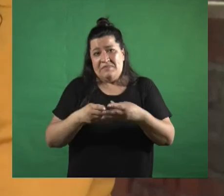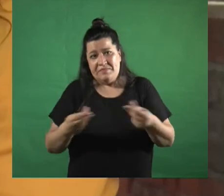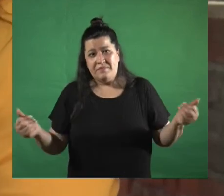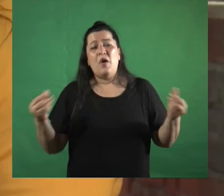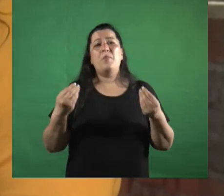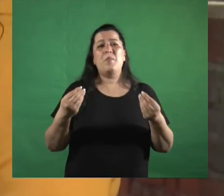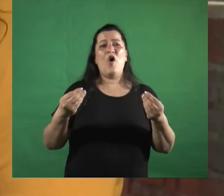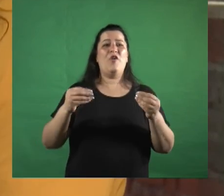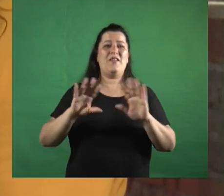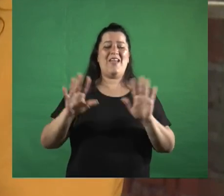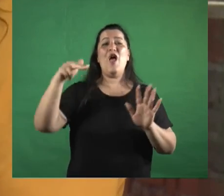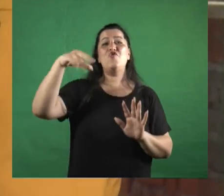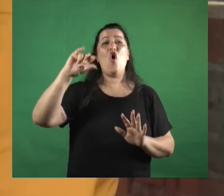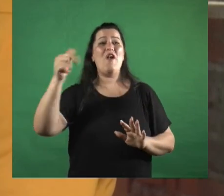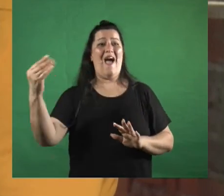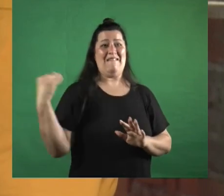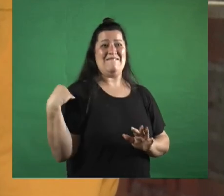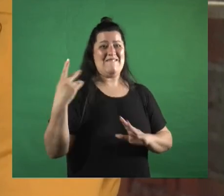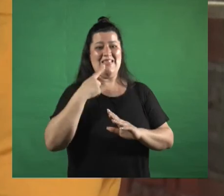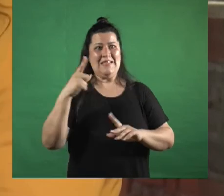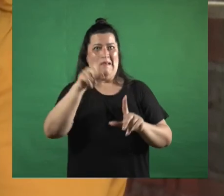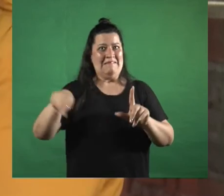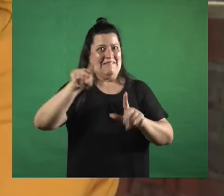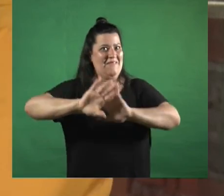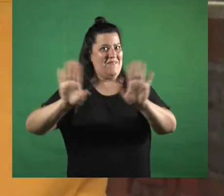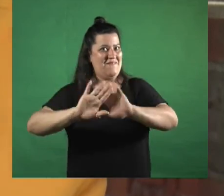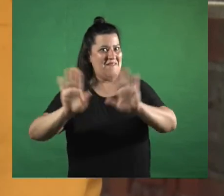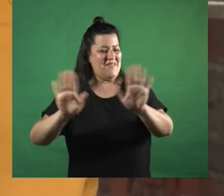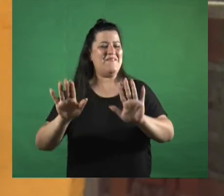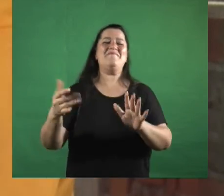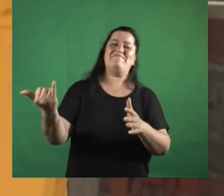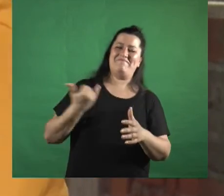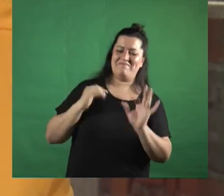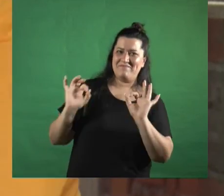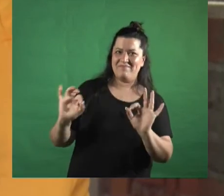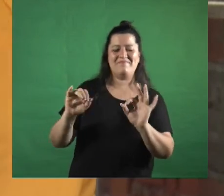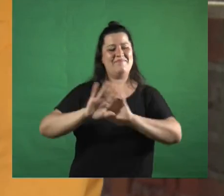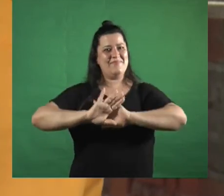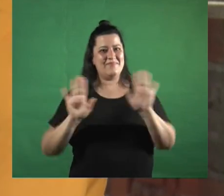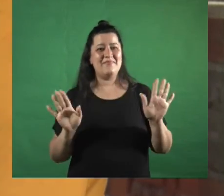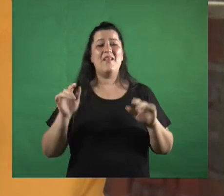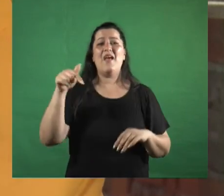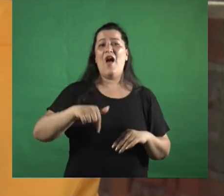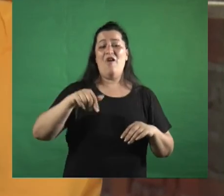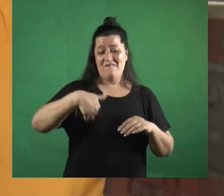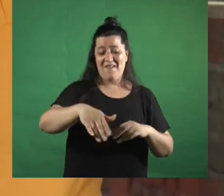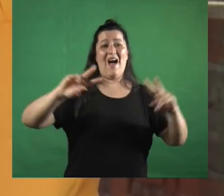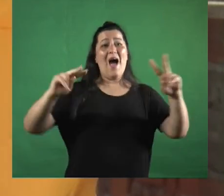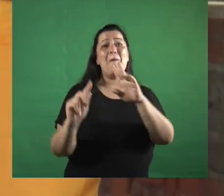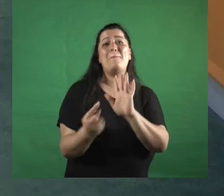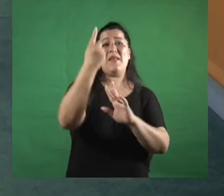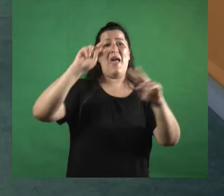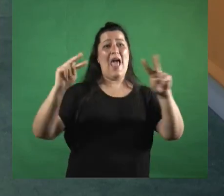diciendo Nora y nuestros compañeros que redondiamos así que ya estamos redondiamos vamos a este encuentro a este primer